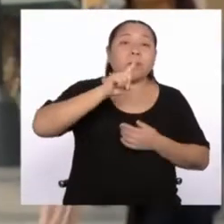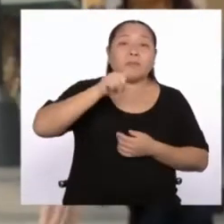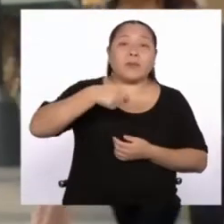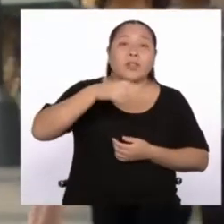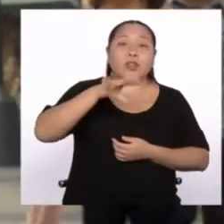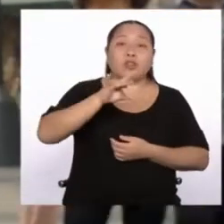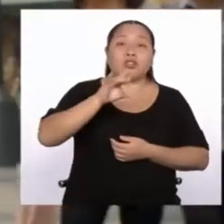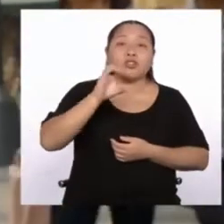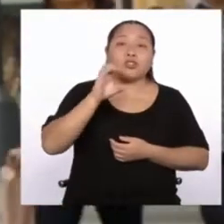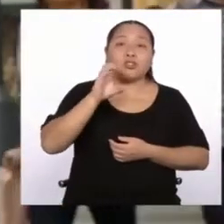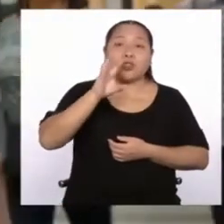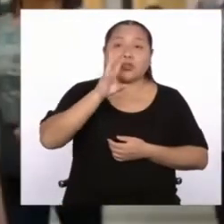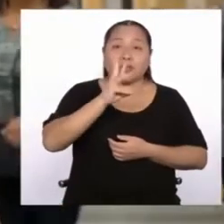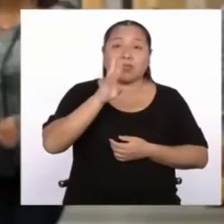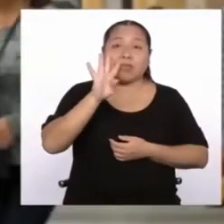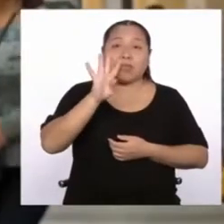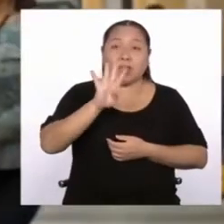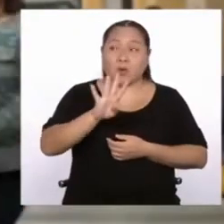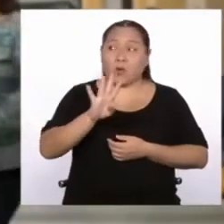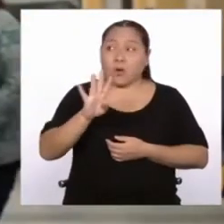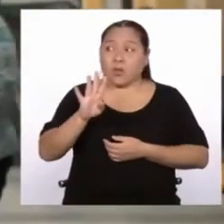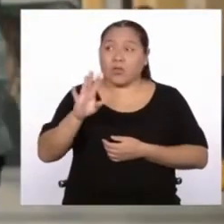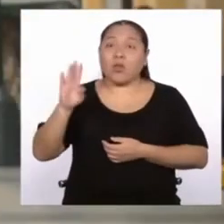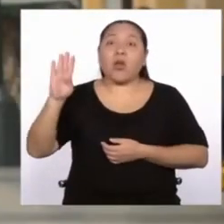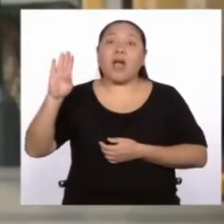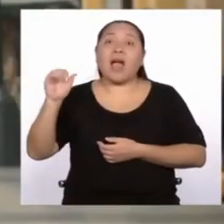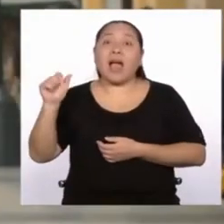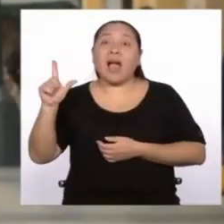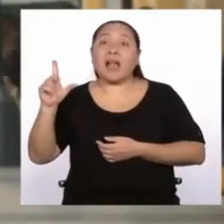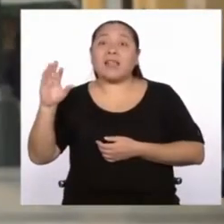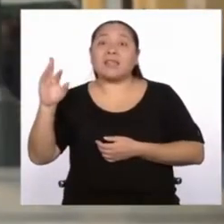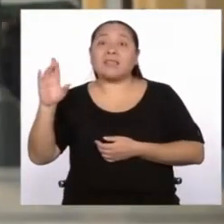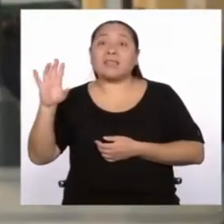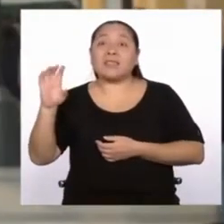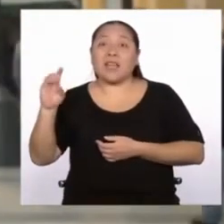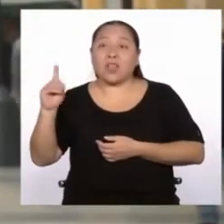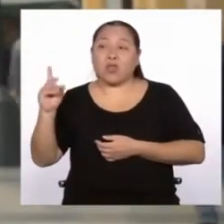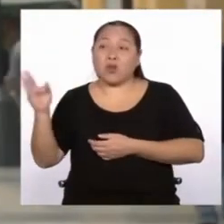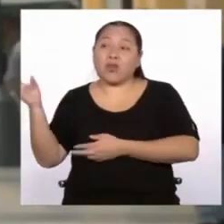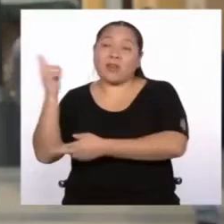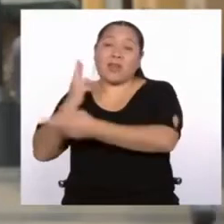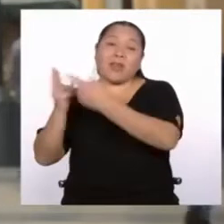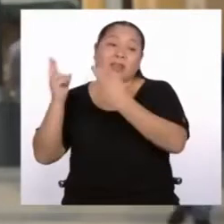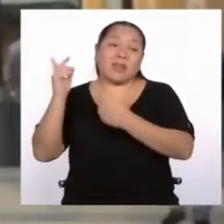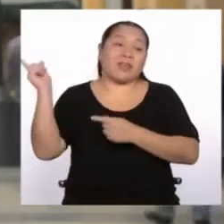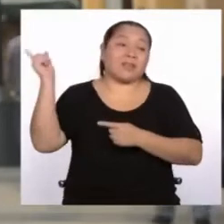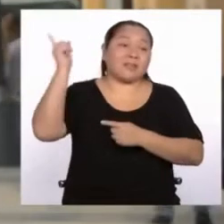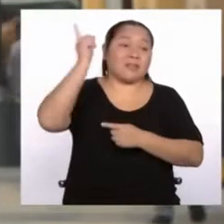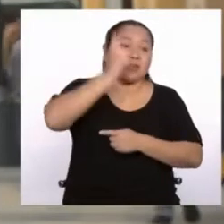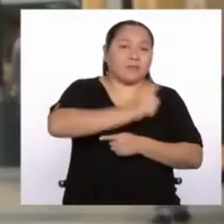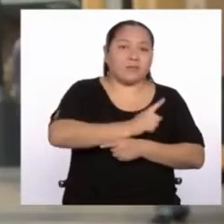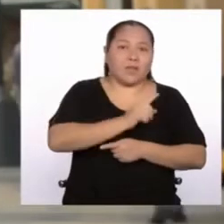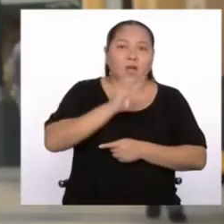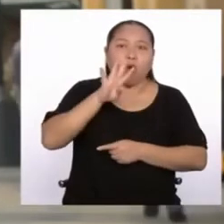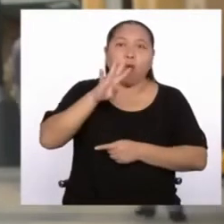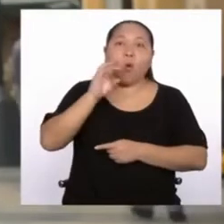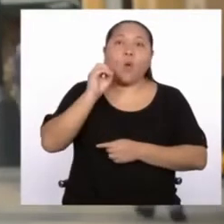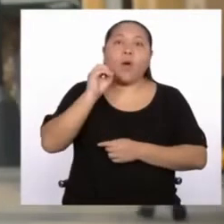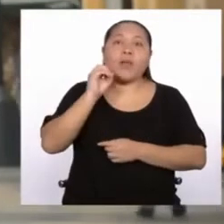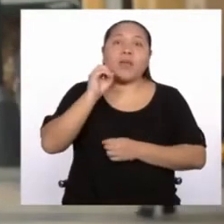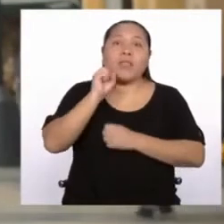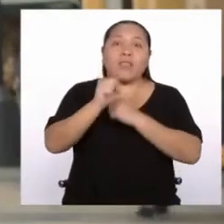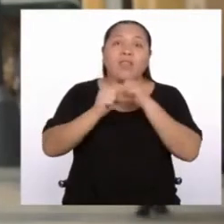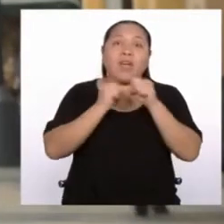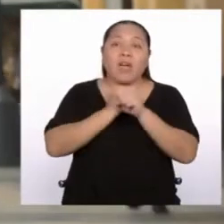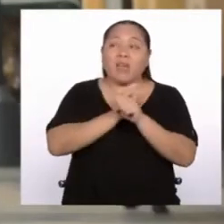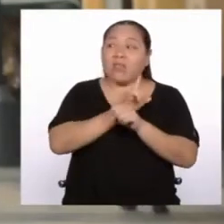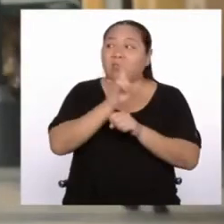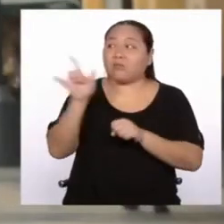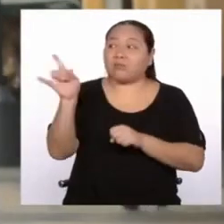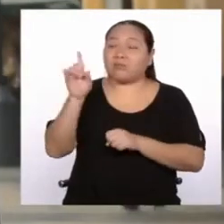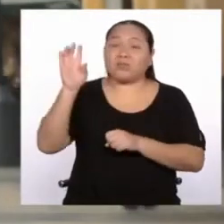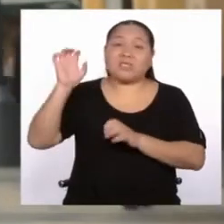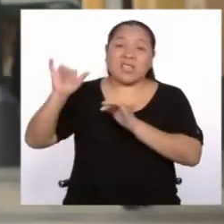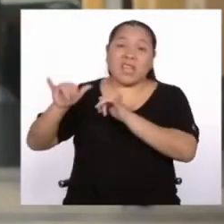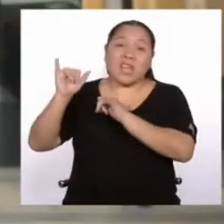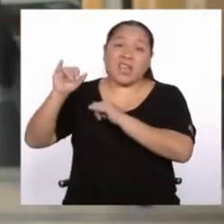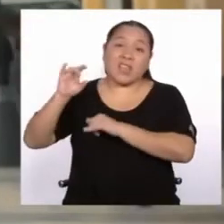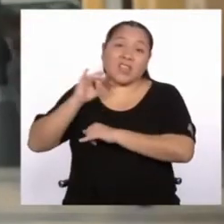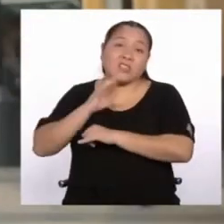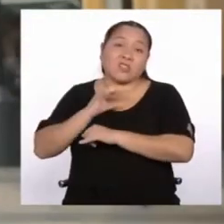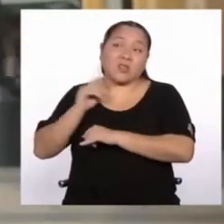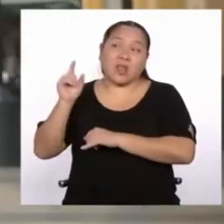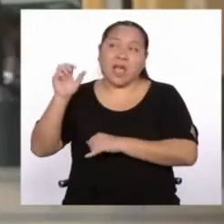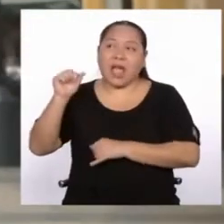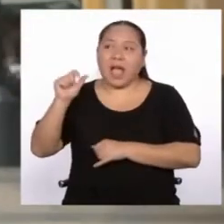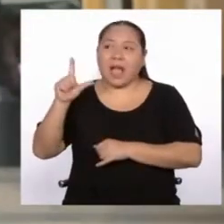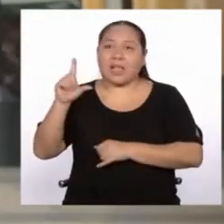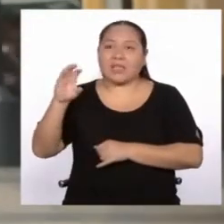José Bernardo Alcedo regresó a nuestro país luego de haber estado durante 40 años en Chile. Cuando Alcedo regresa al